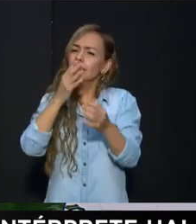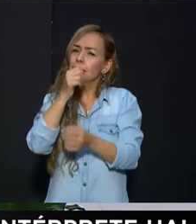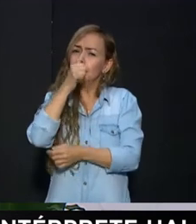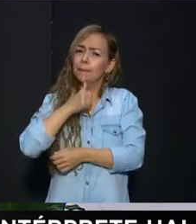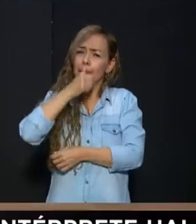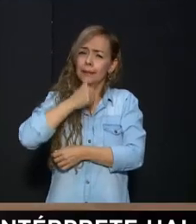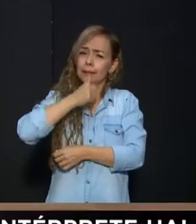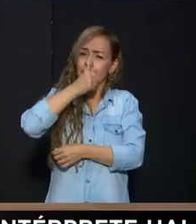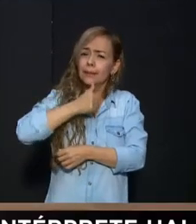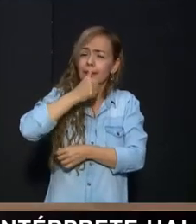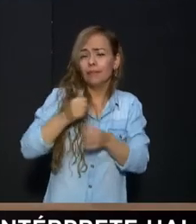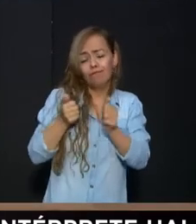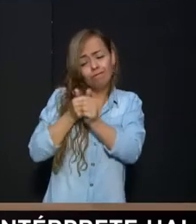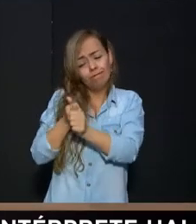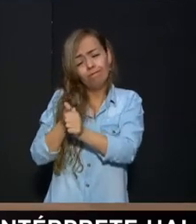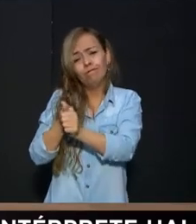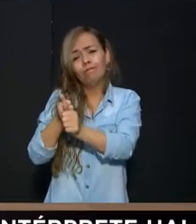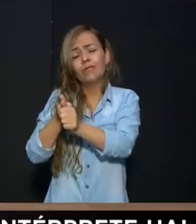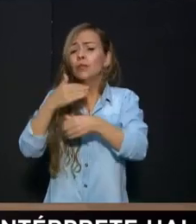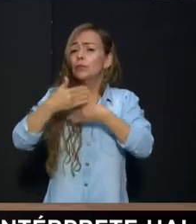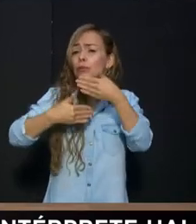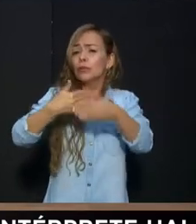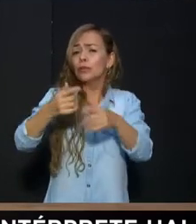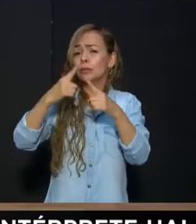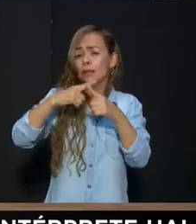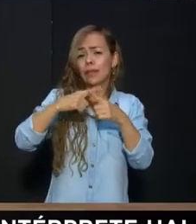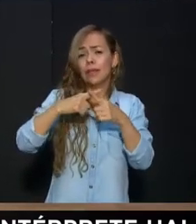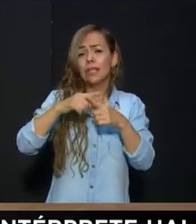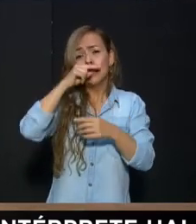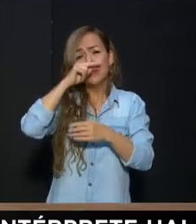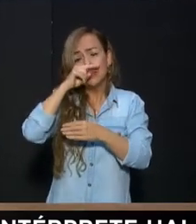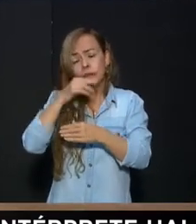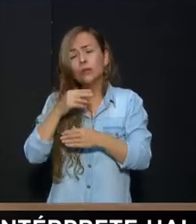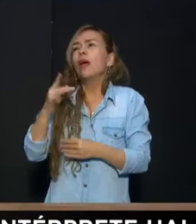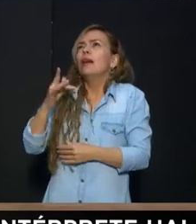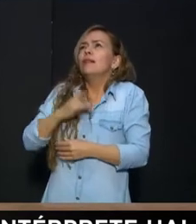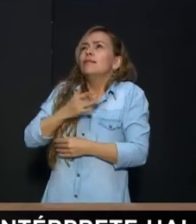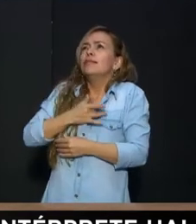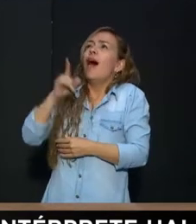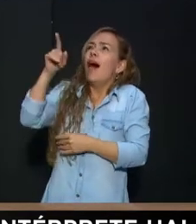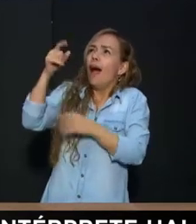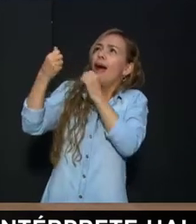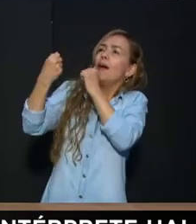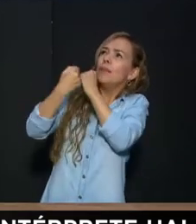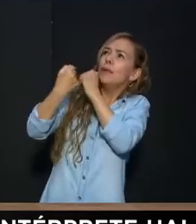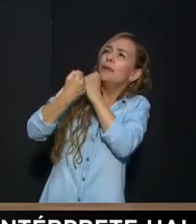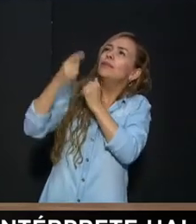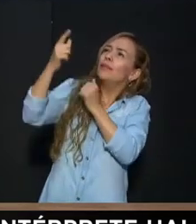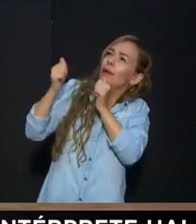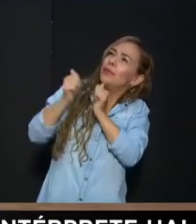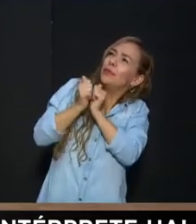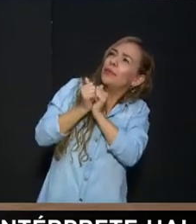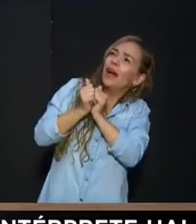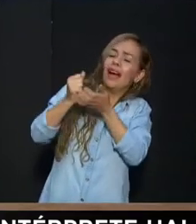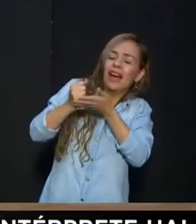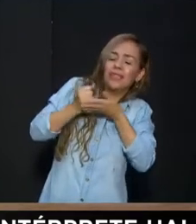En el proceso De las tareas Es fundamental Para que los niños Sepan Que tienen a alguien Que cuentan con alguien Para que les